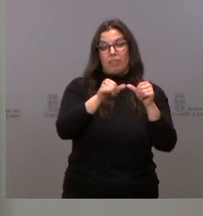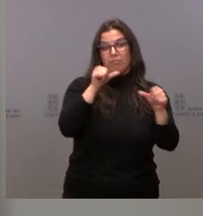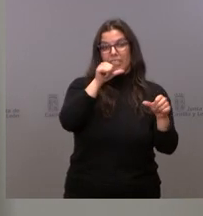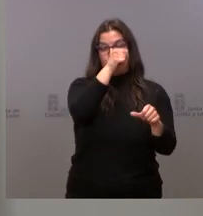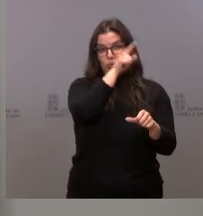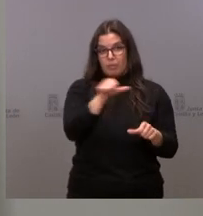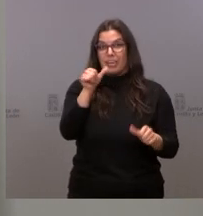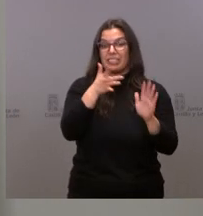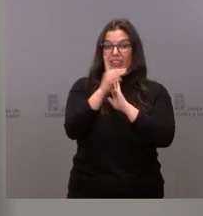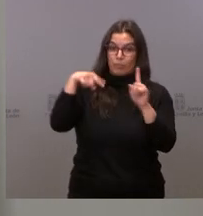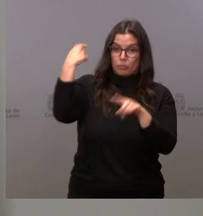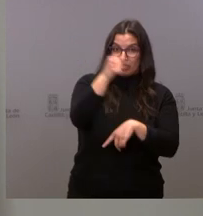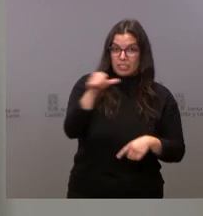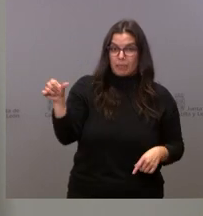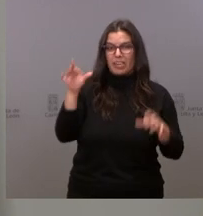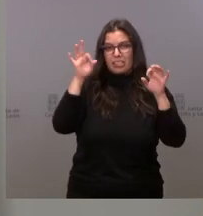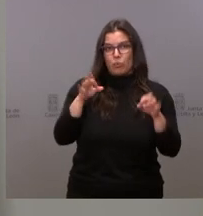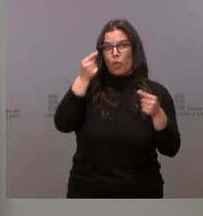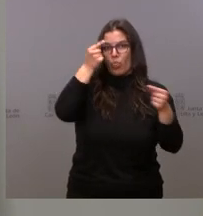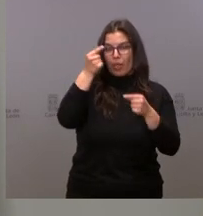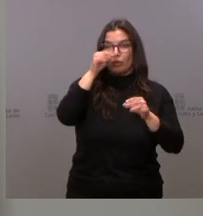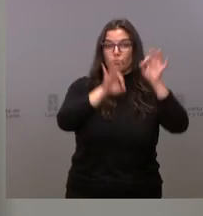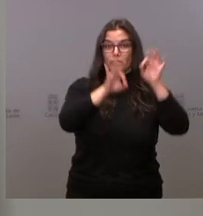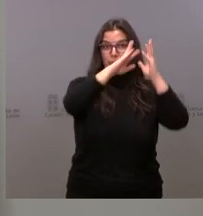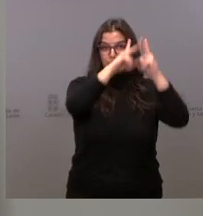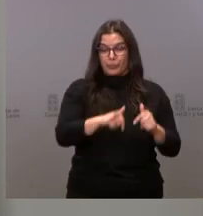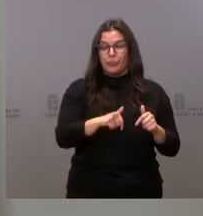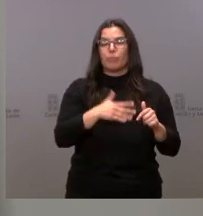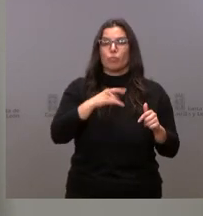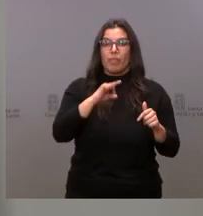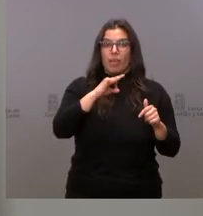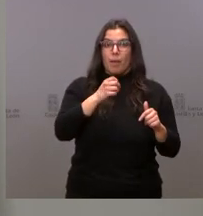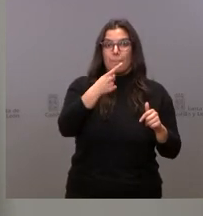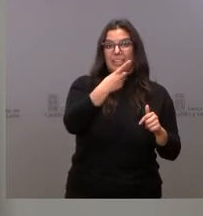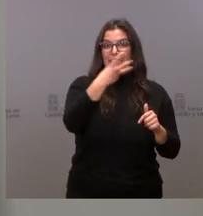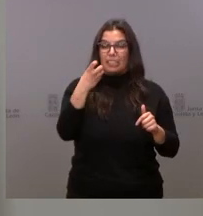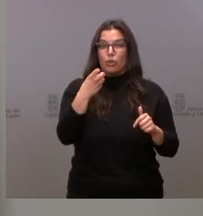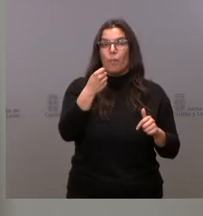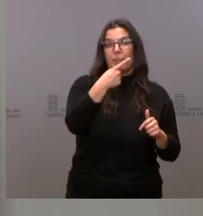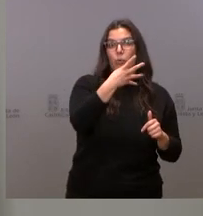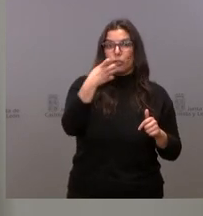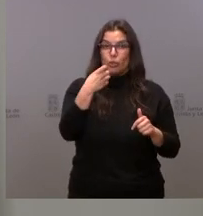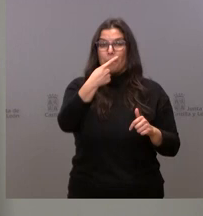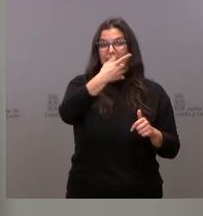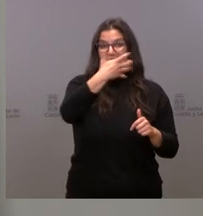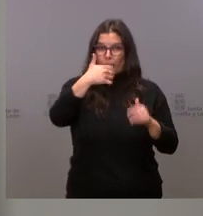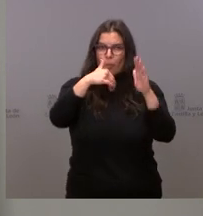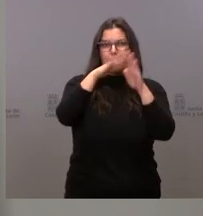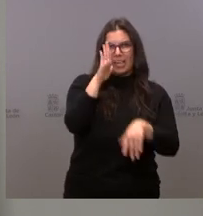que la semana que viene se encuentre en cifras de incidencia que superen probablemente los 1.300, 1.400, incluso los 1.500